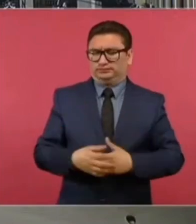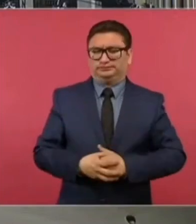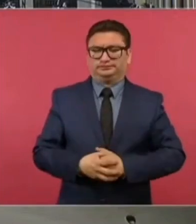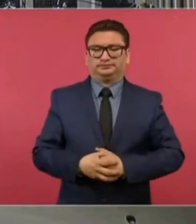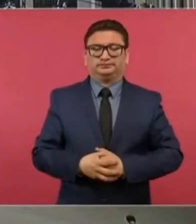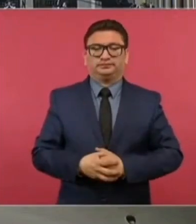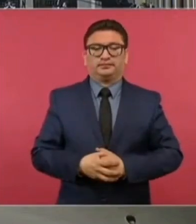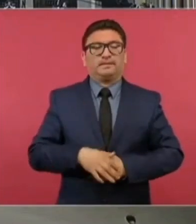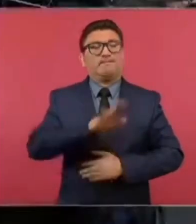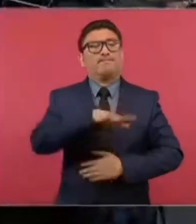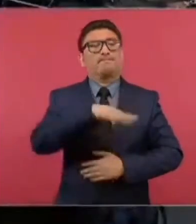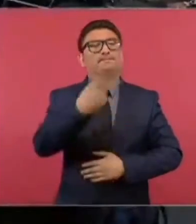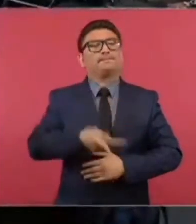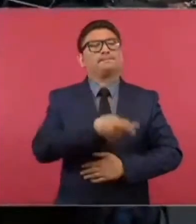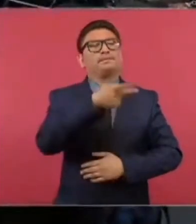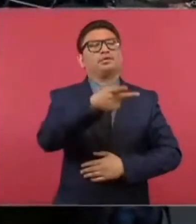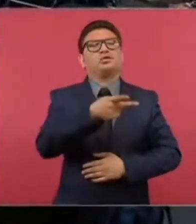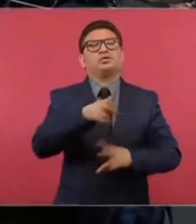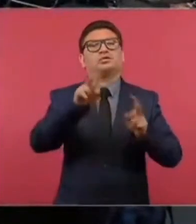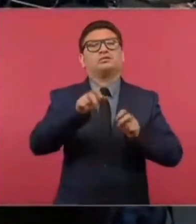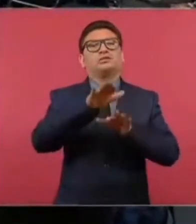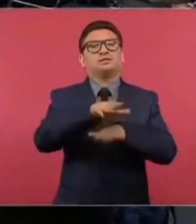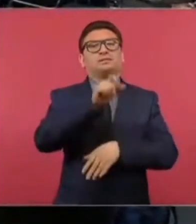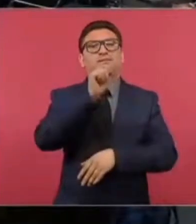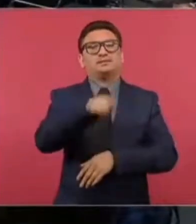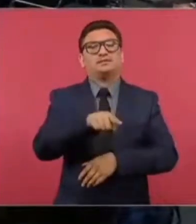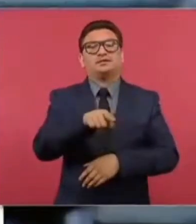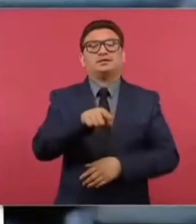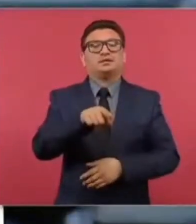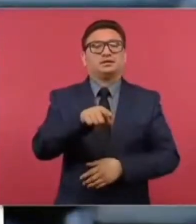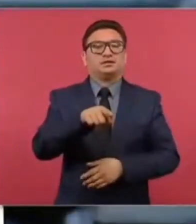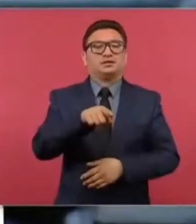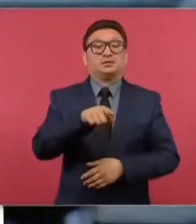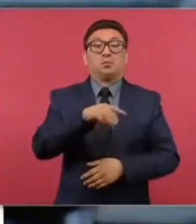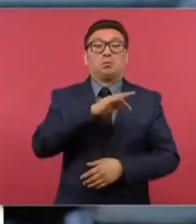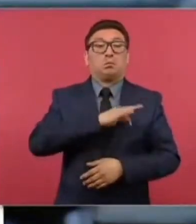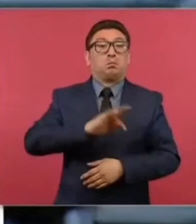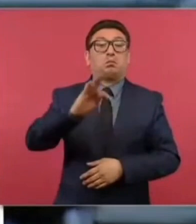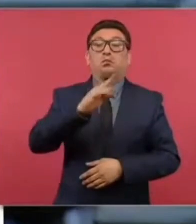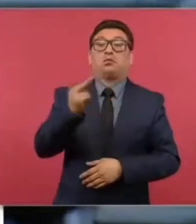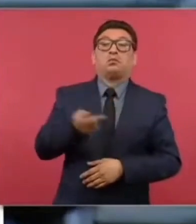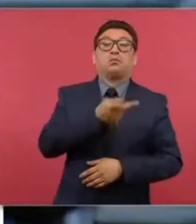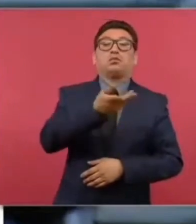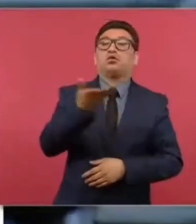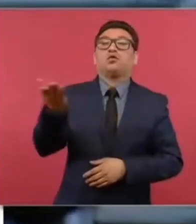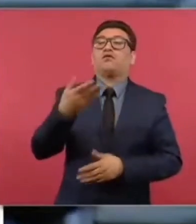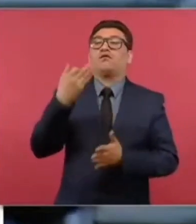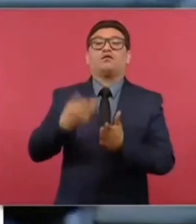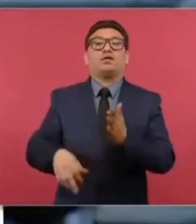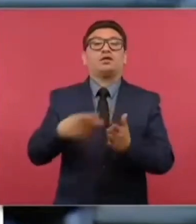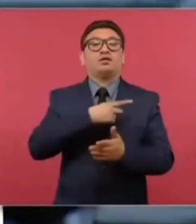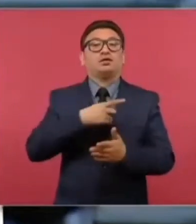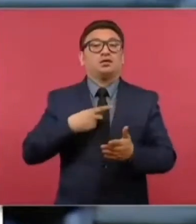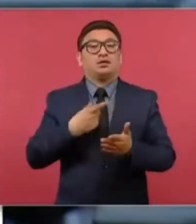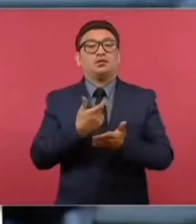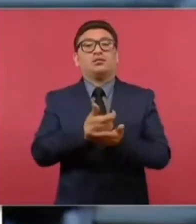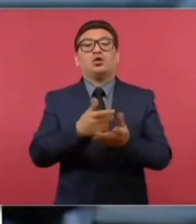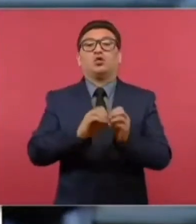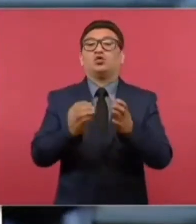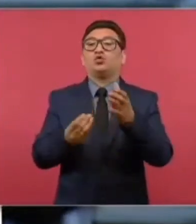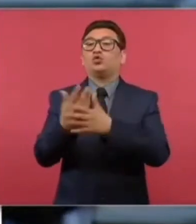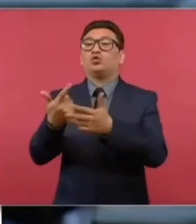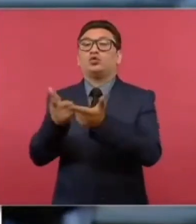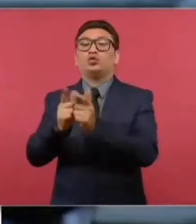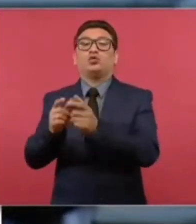Y preguntarle, bueno, también sobre este asunto, se pedirá entonces saber qué es lo que está pendiente de pagar, si está la creación de esta nueva sociedad